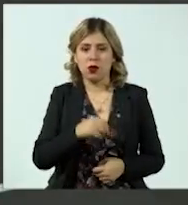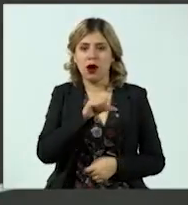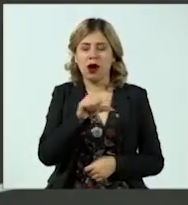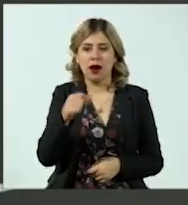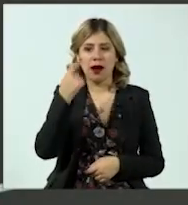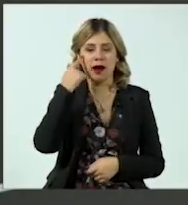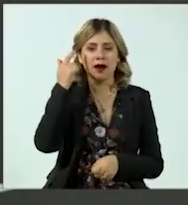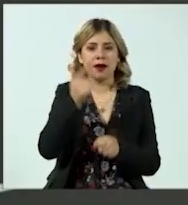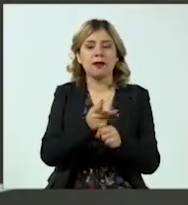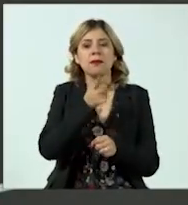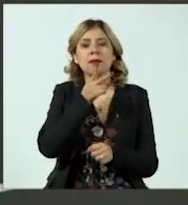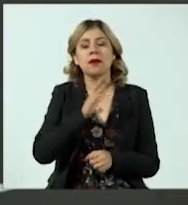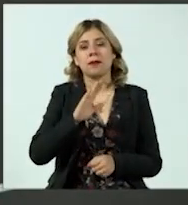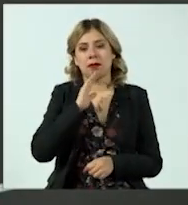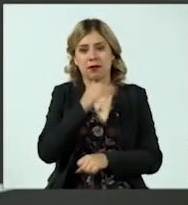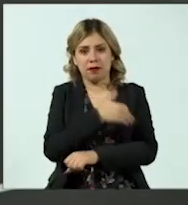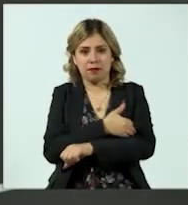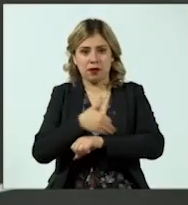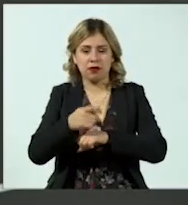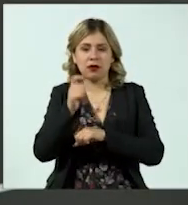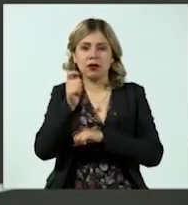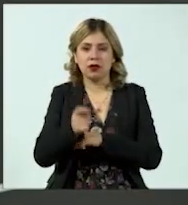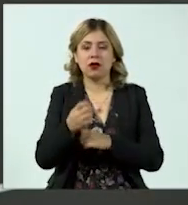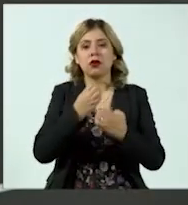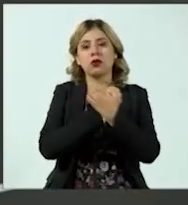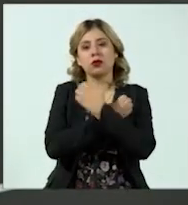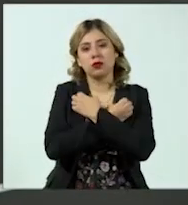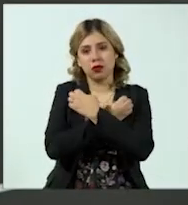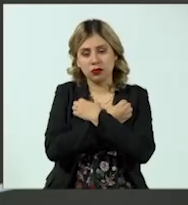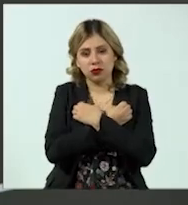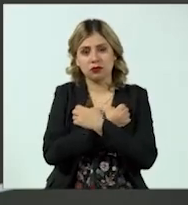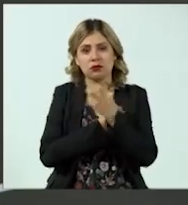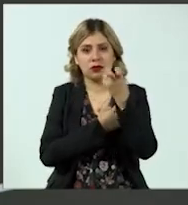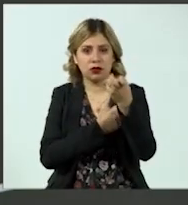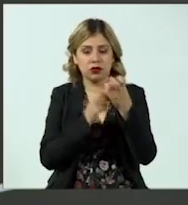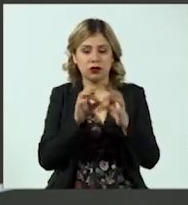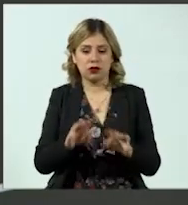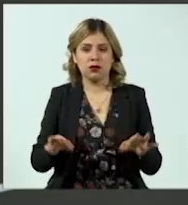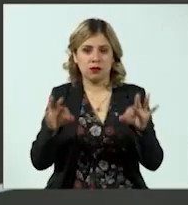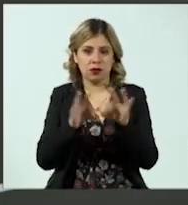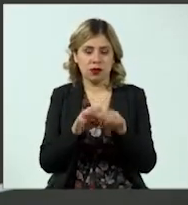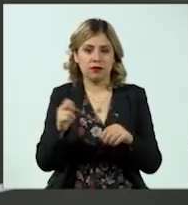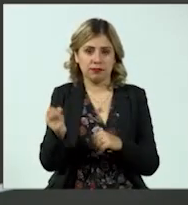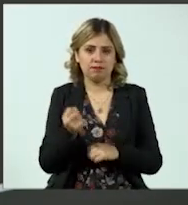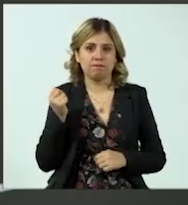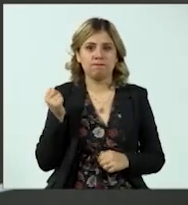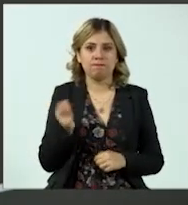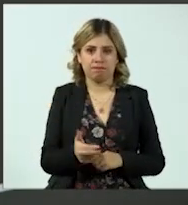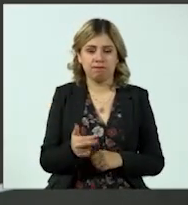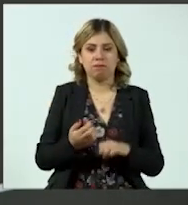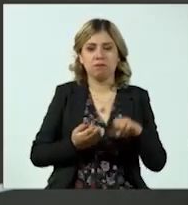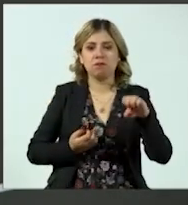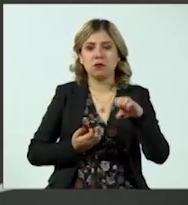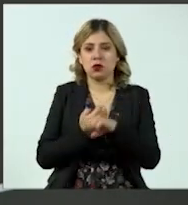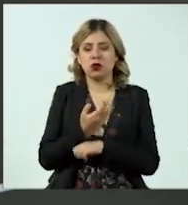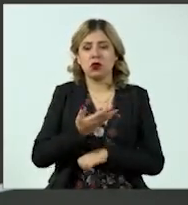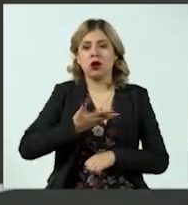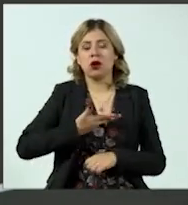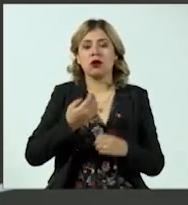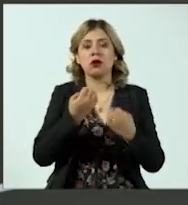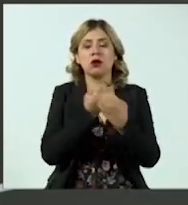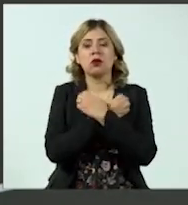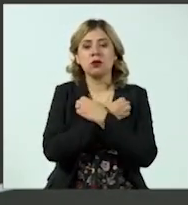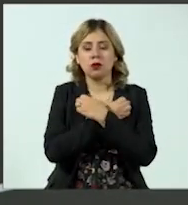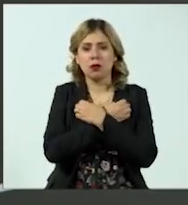visión de un padre de familia, pues es la educación. Y para ello tienes, afortunadamente ya en nuestro estado, una educación